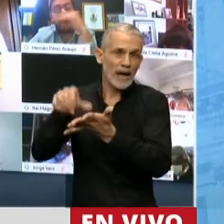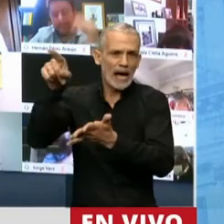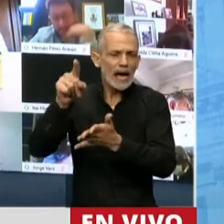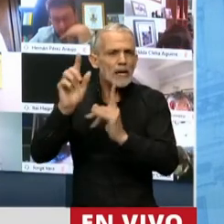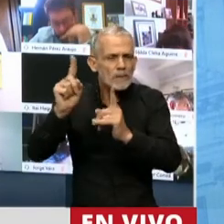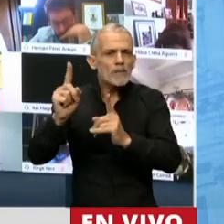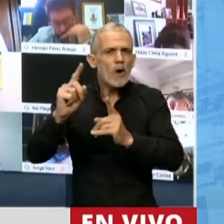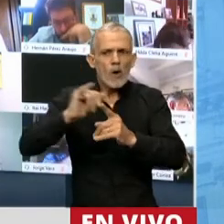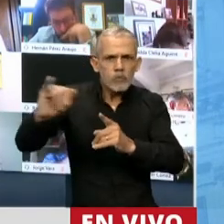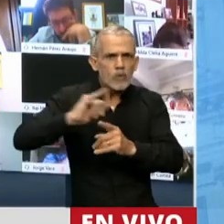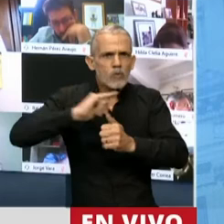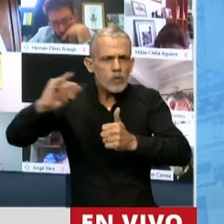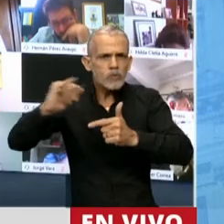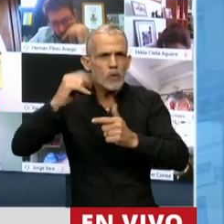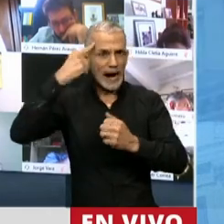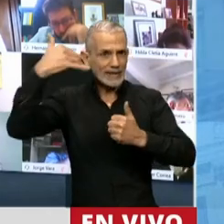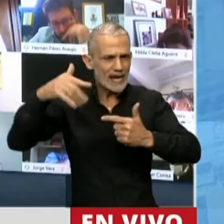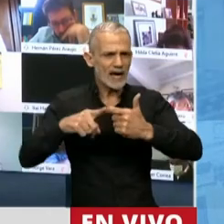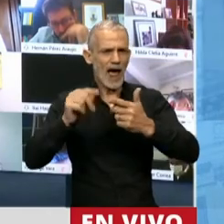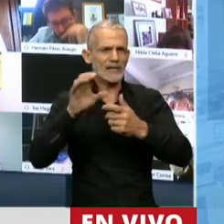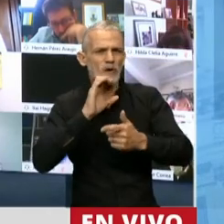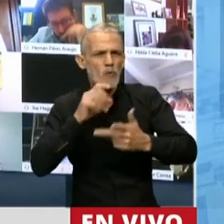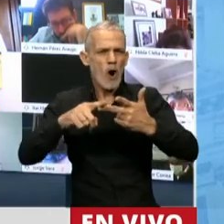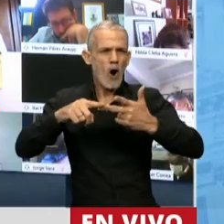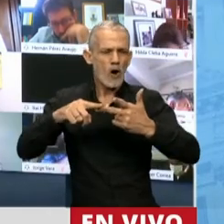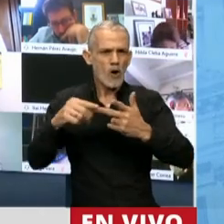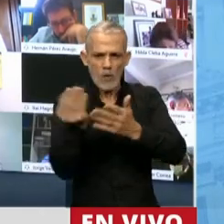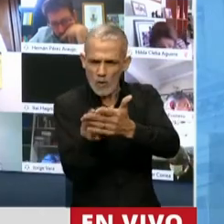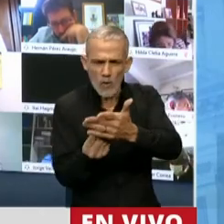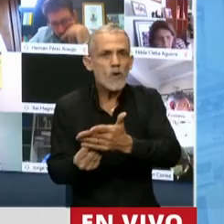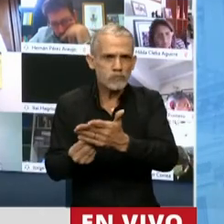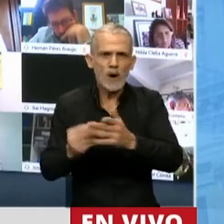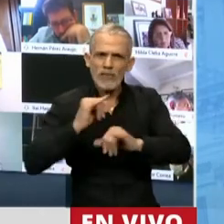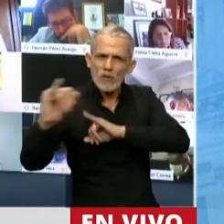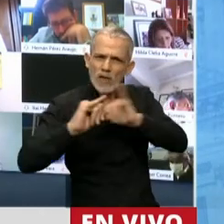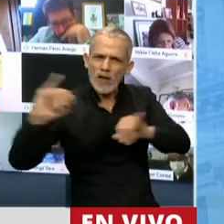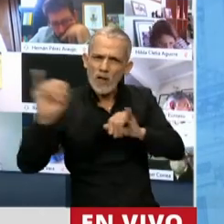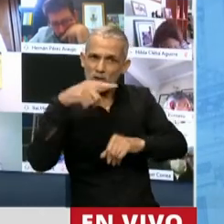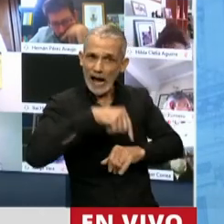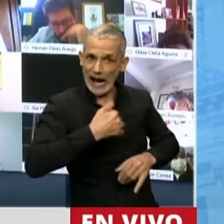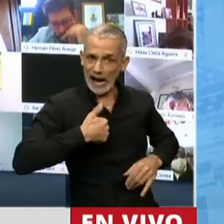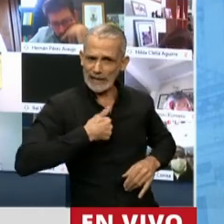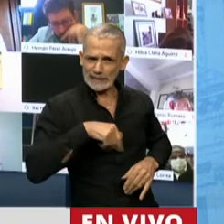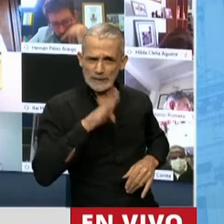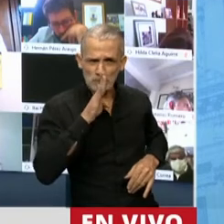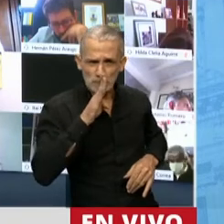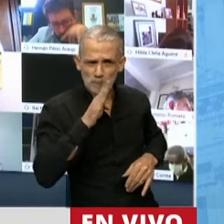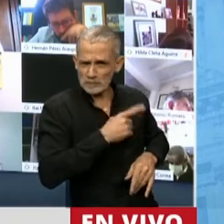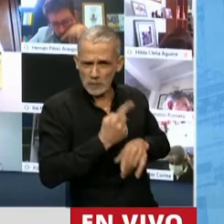denunciando con sus mejores armas, su inteligencia, su humor, su trazo, todo aquello que no se podía decir en este país.